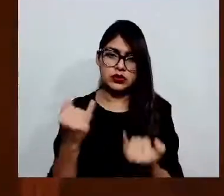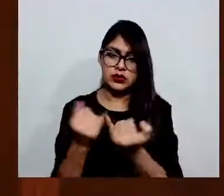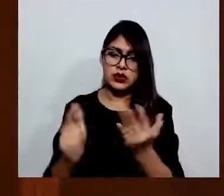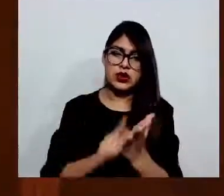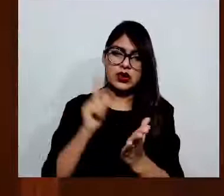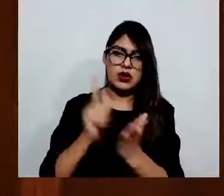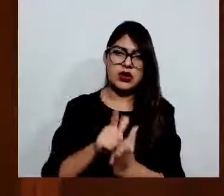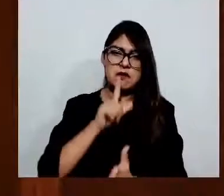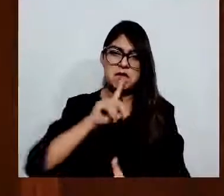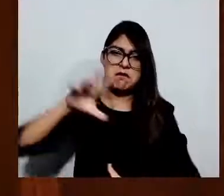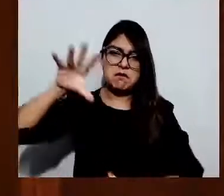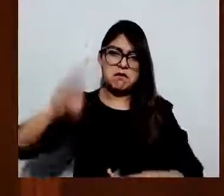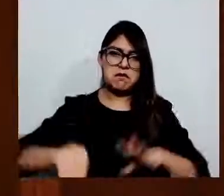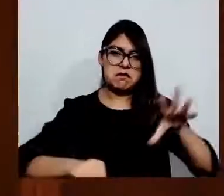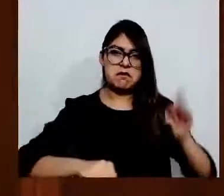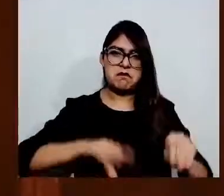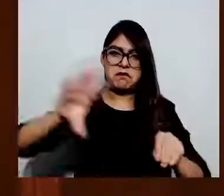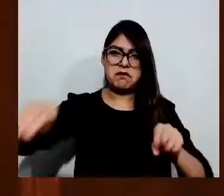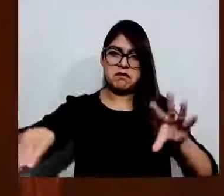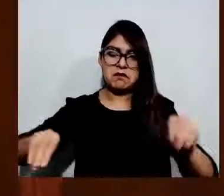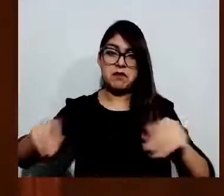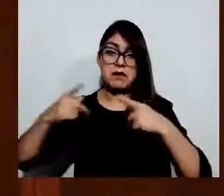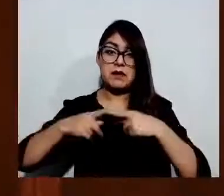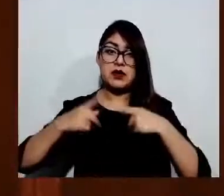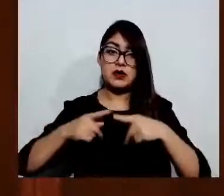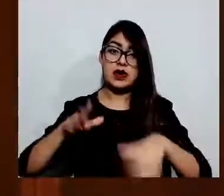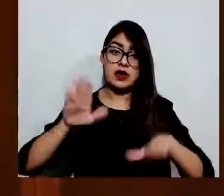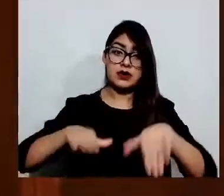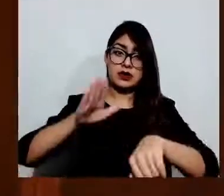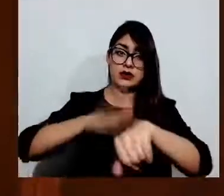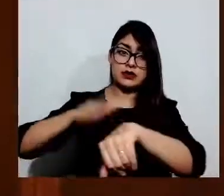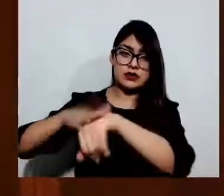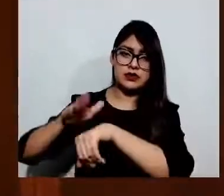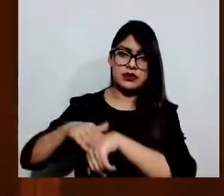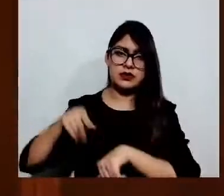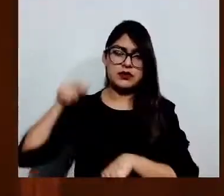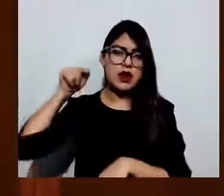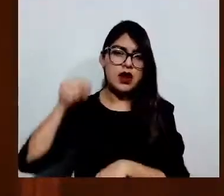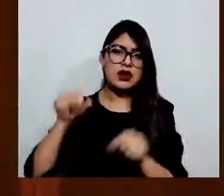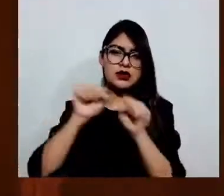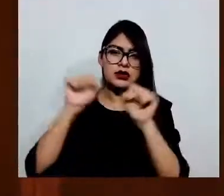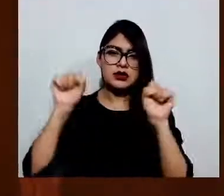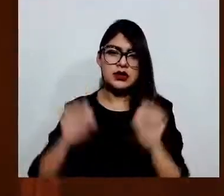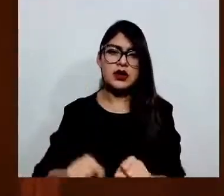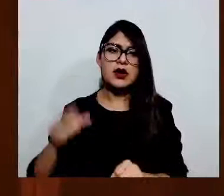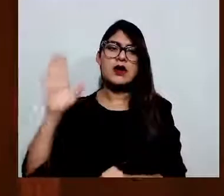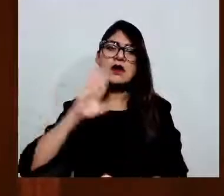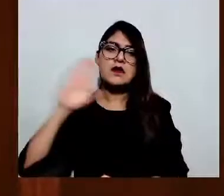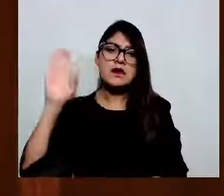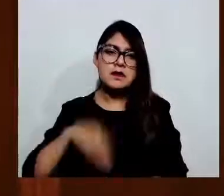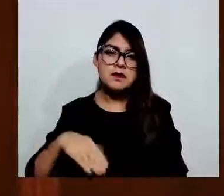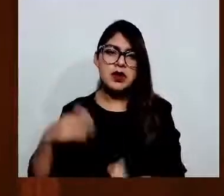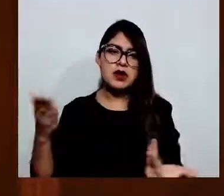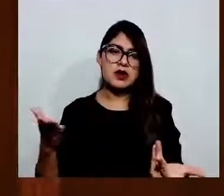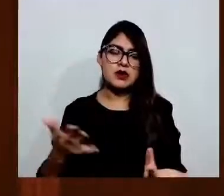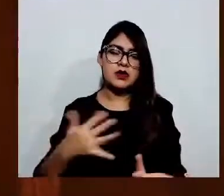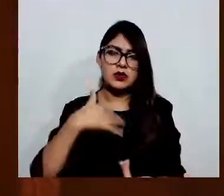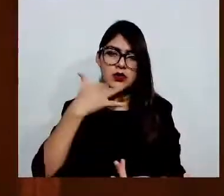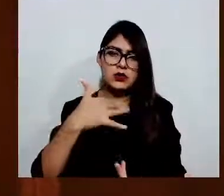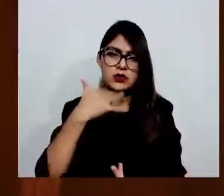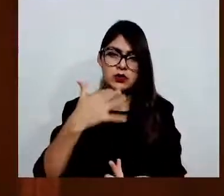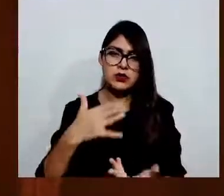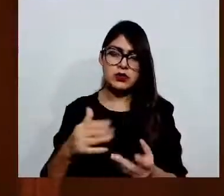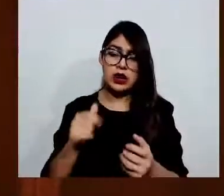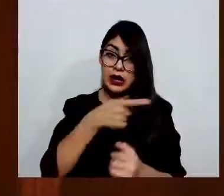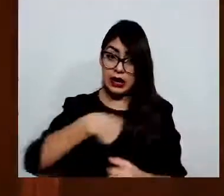públicas las anomalías de un sistema, expresiones que suelen ser legítimas. A lo largo del país